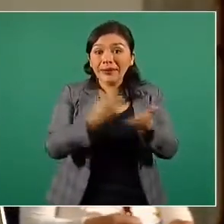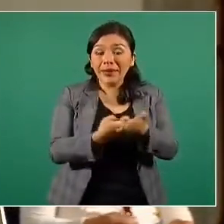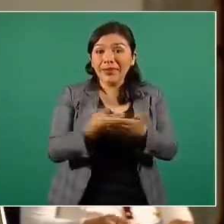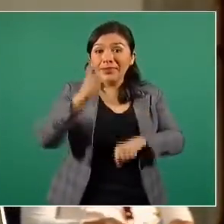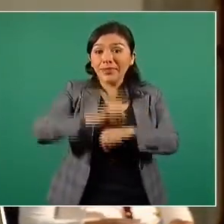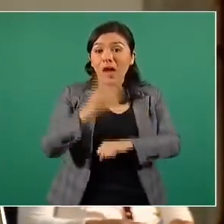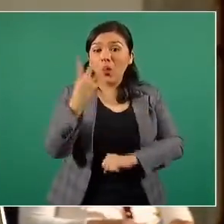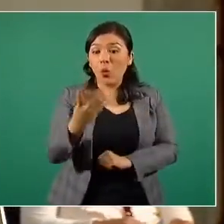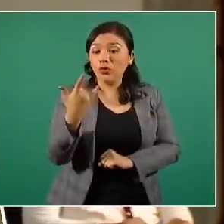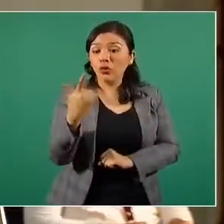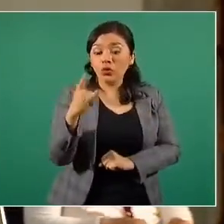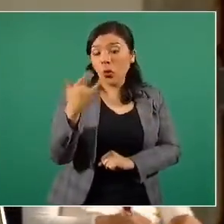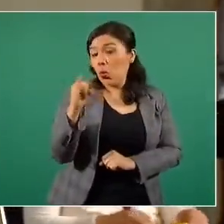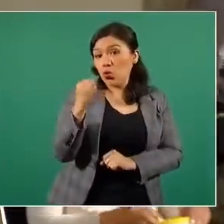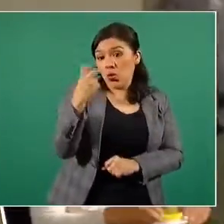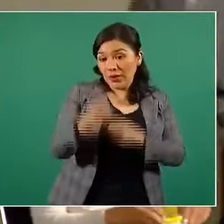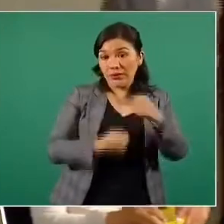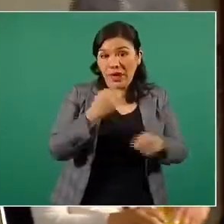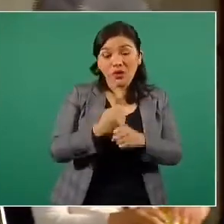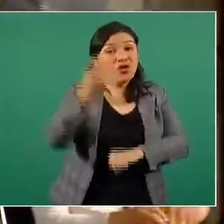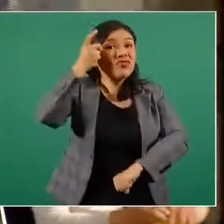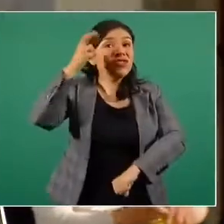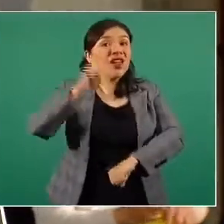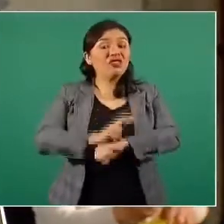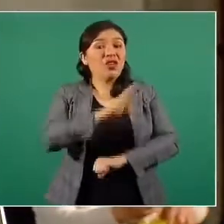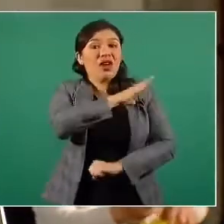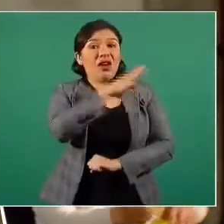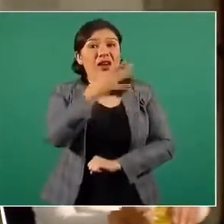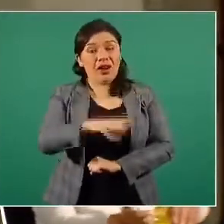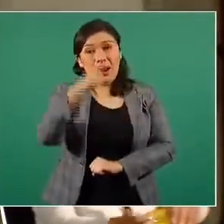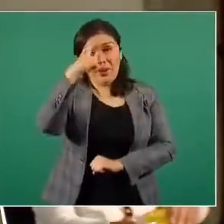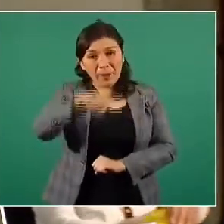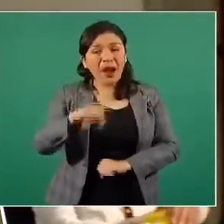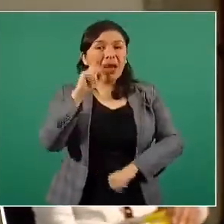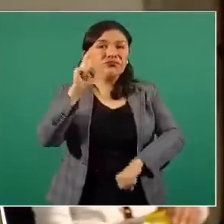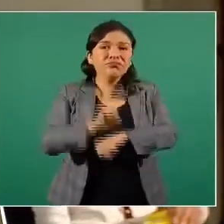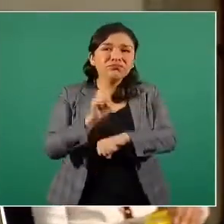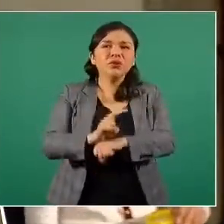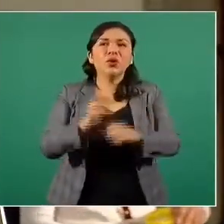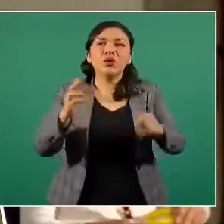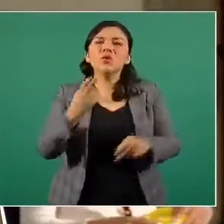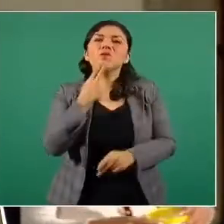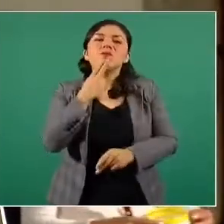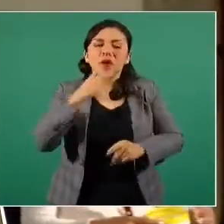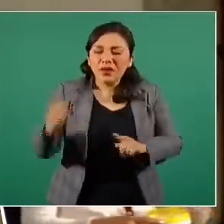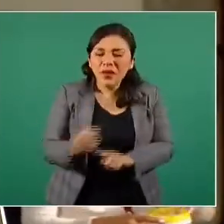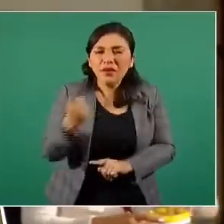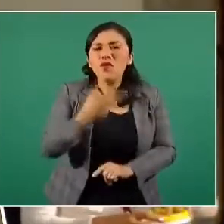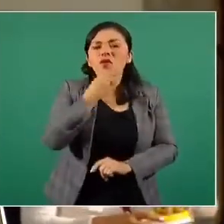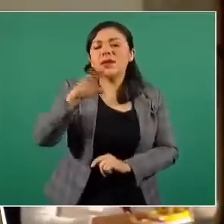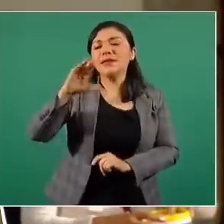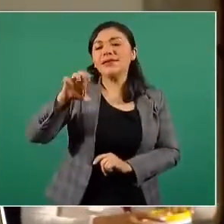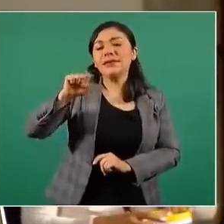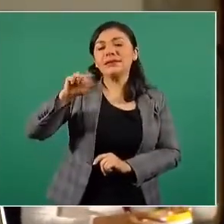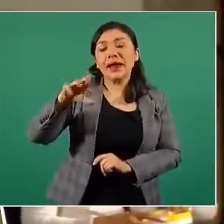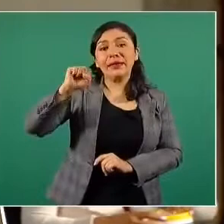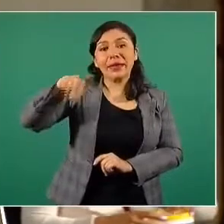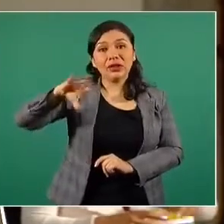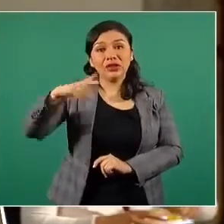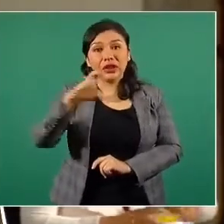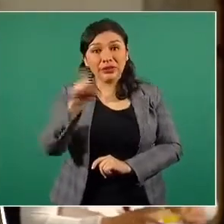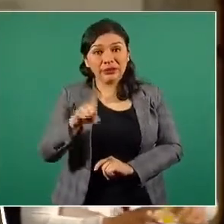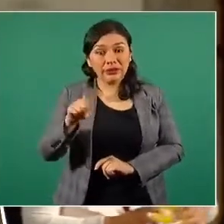de junio de este año, el director general de conservación para el desarrollo César Sánchez Ibarra